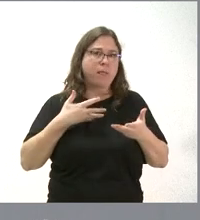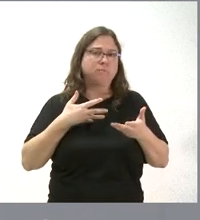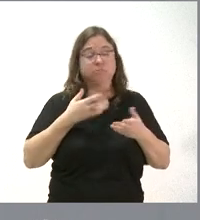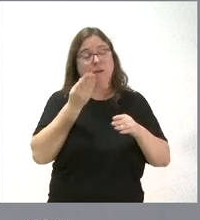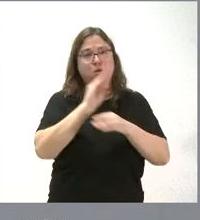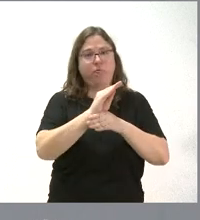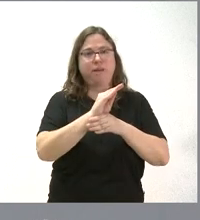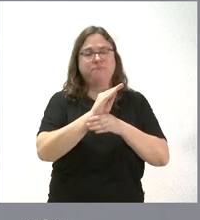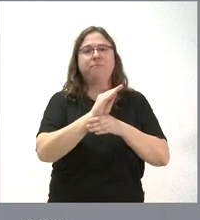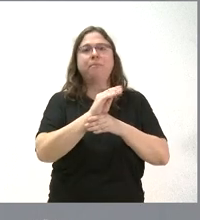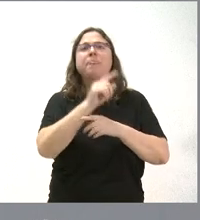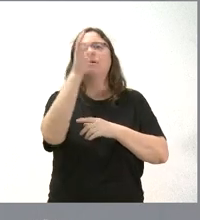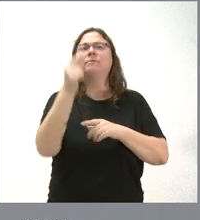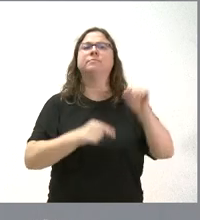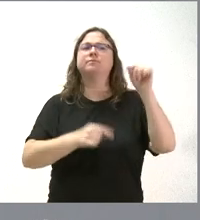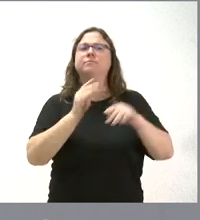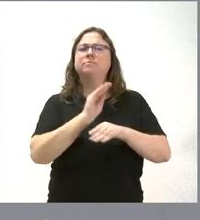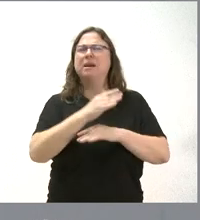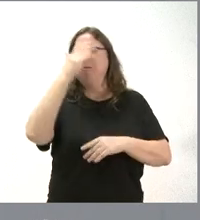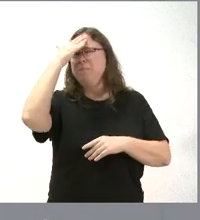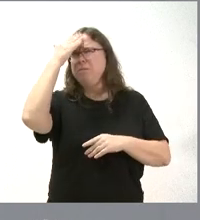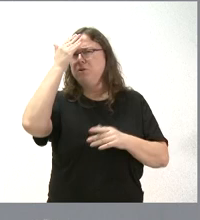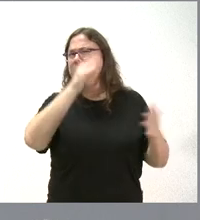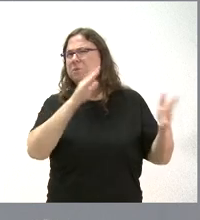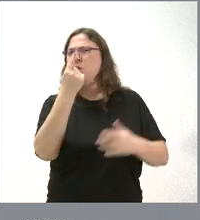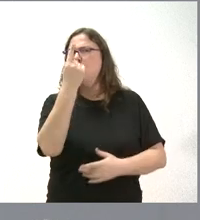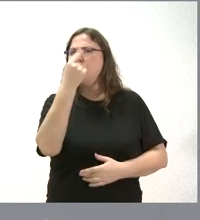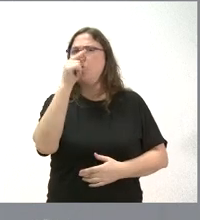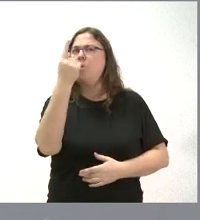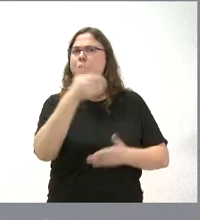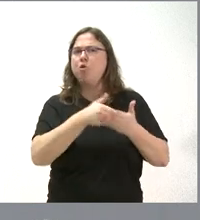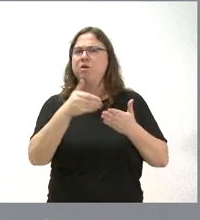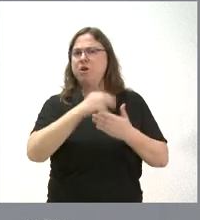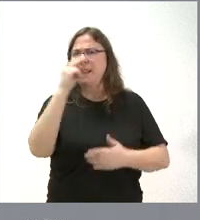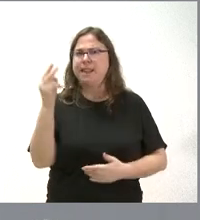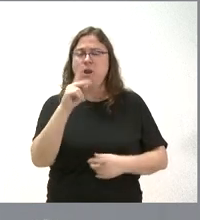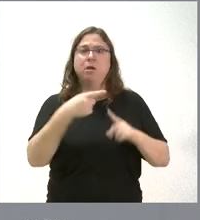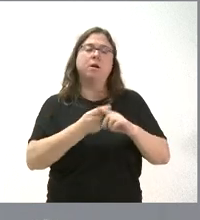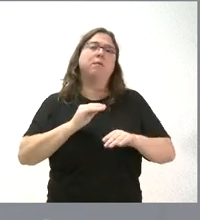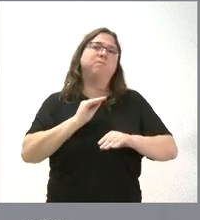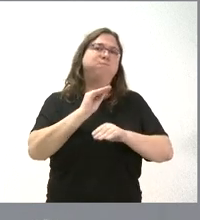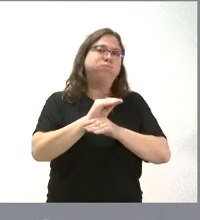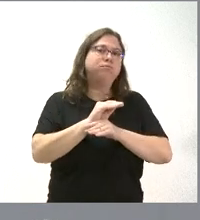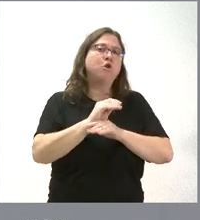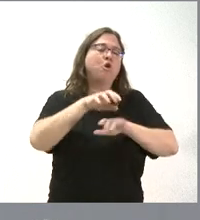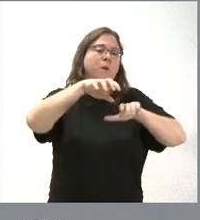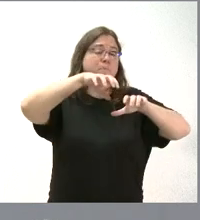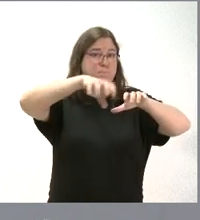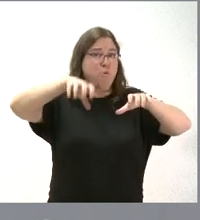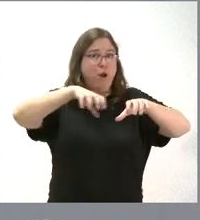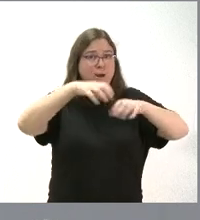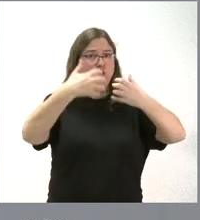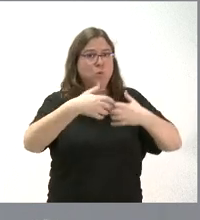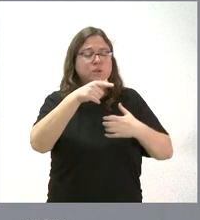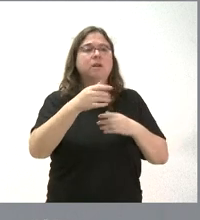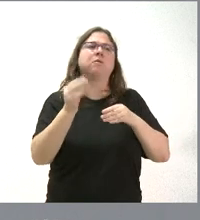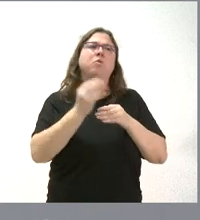El importe de la subvención de Soria, hablo de memoria, corresponde a 1,1 millones de euros y la inversión prevista para sus polígonos, incluyendo la aportación local y